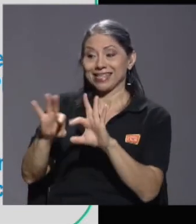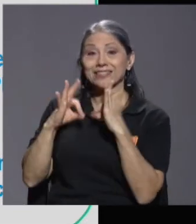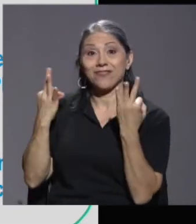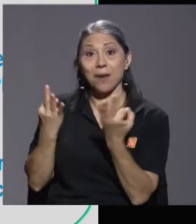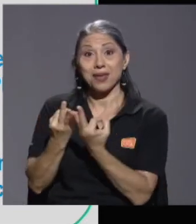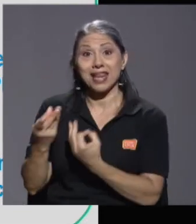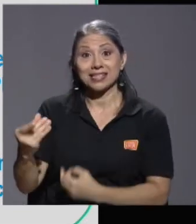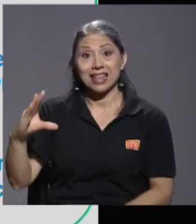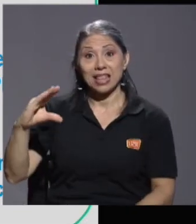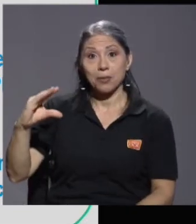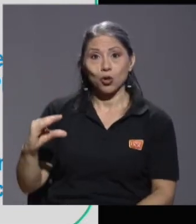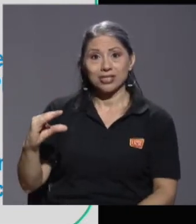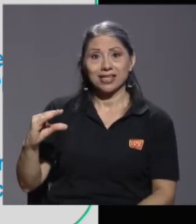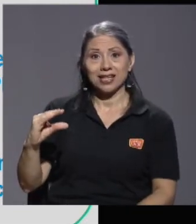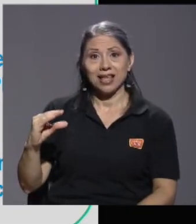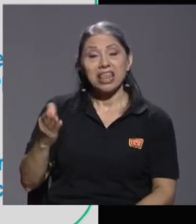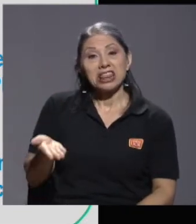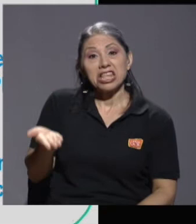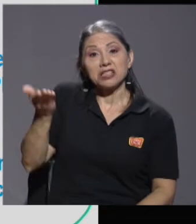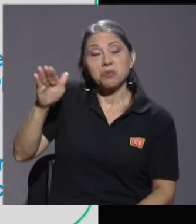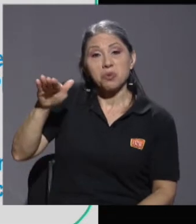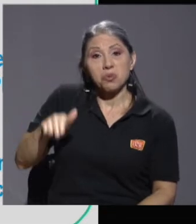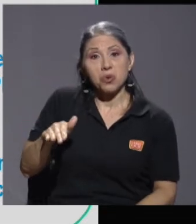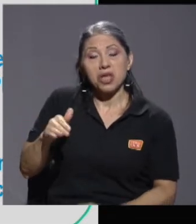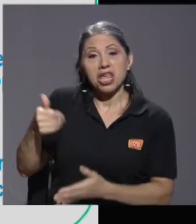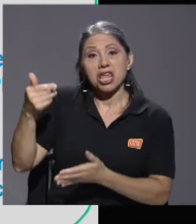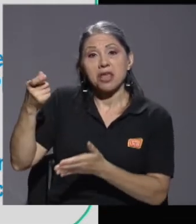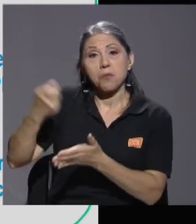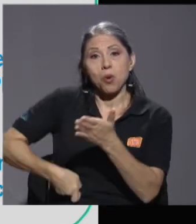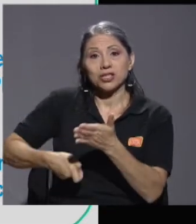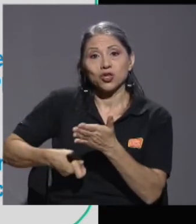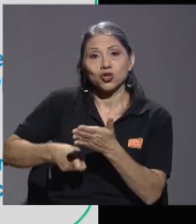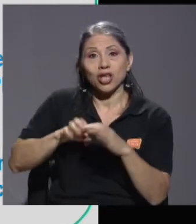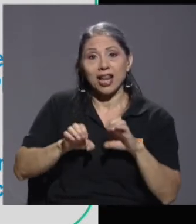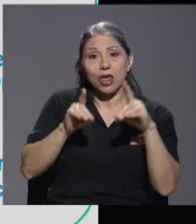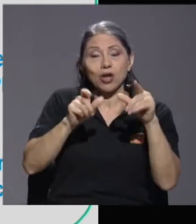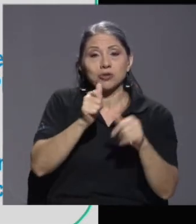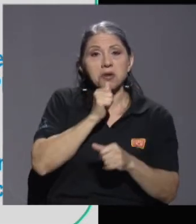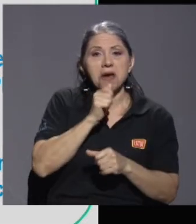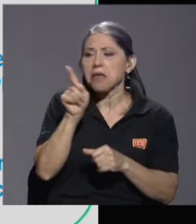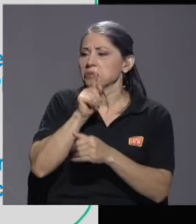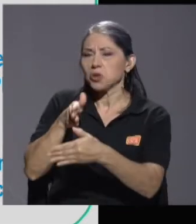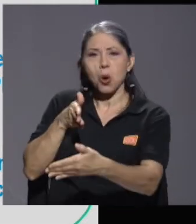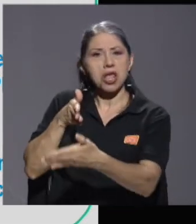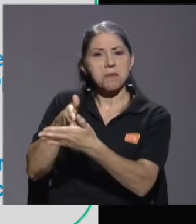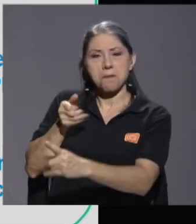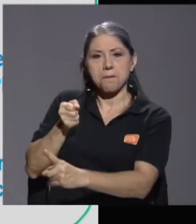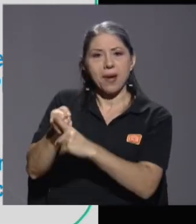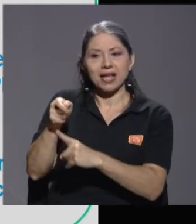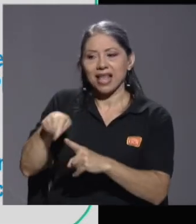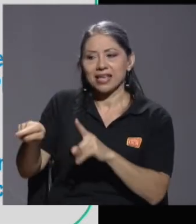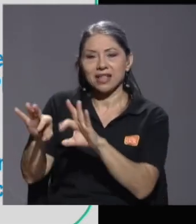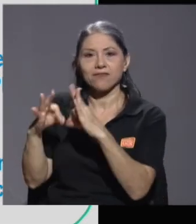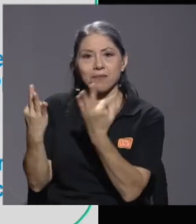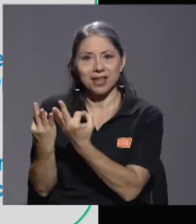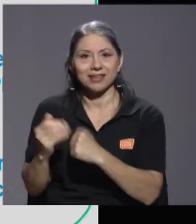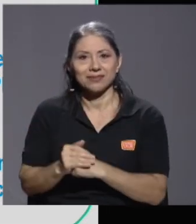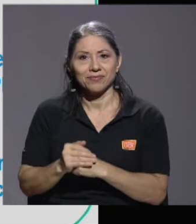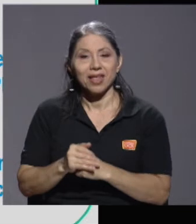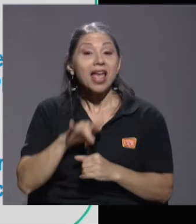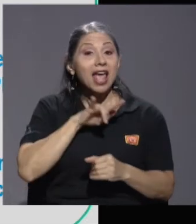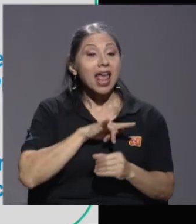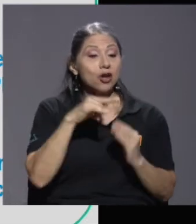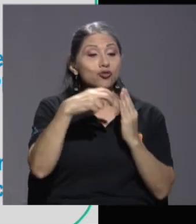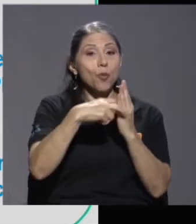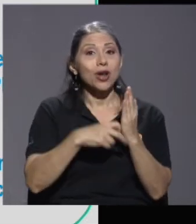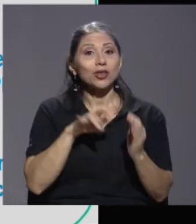el disminuir o aumentar los impuestos en la educación privada no tiene un impacto sobre los hogares de menores ingresos. Y en el caso de los boletos aéreos